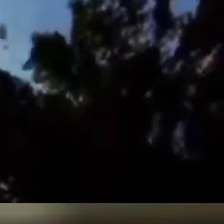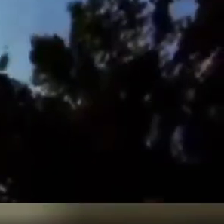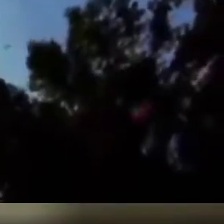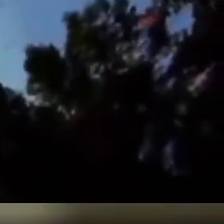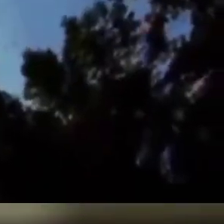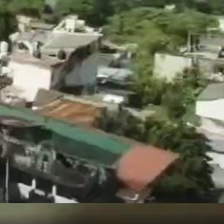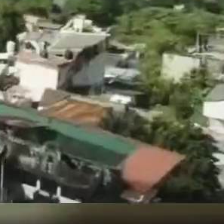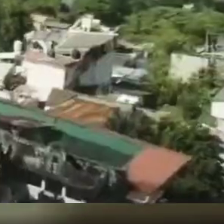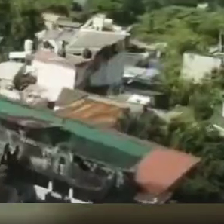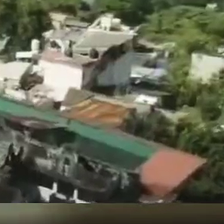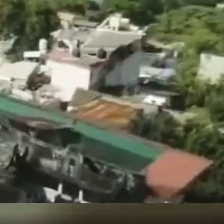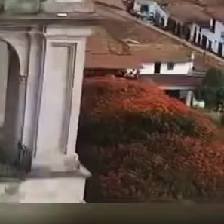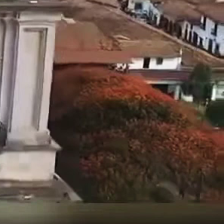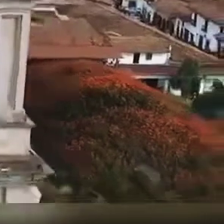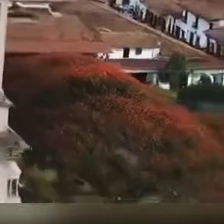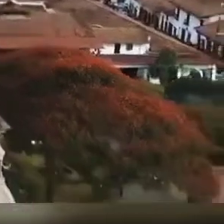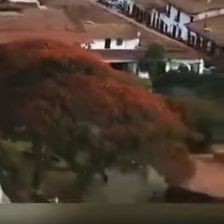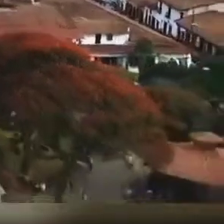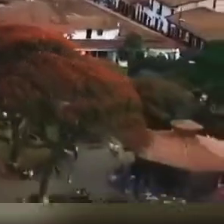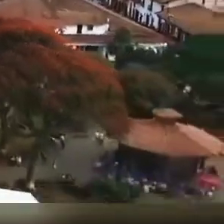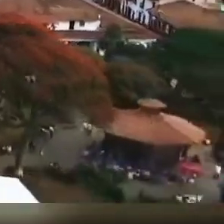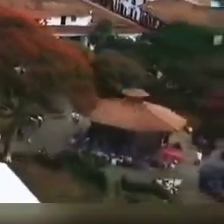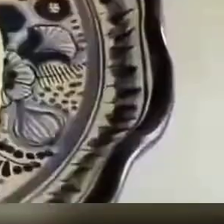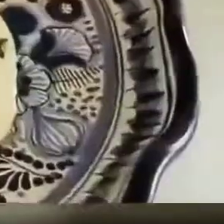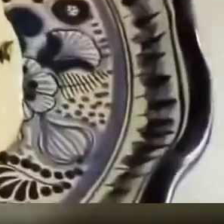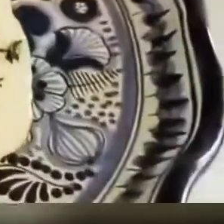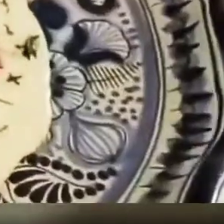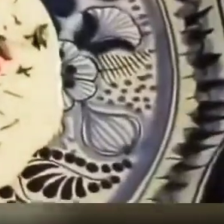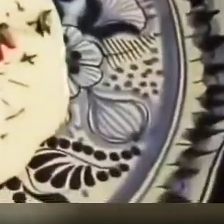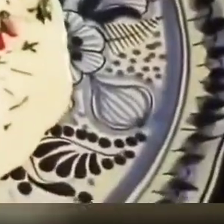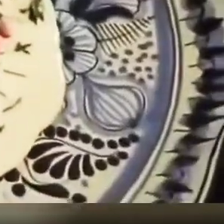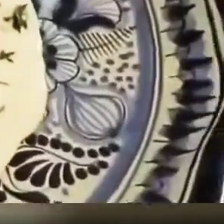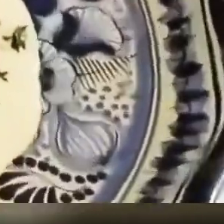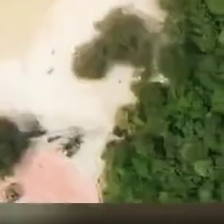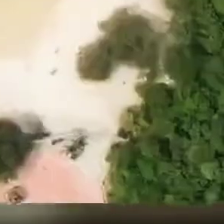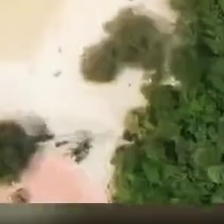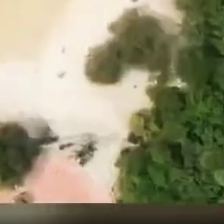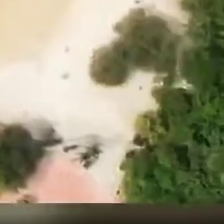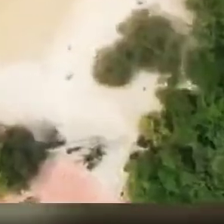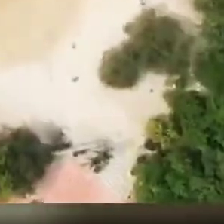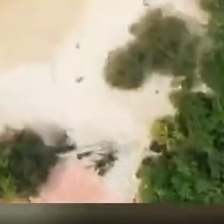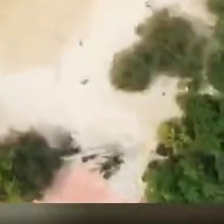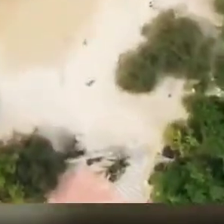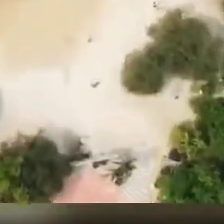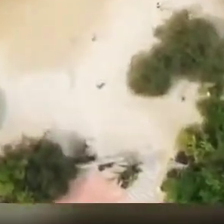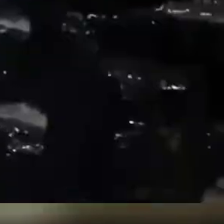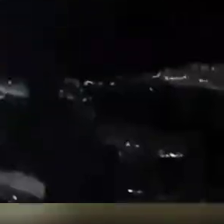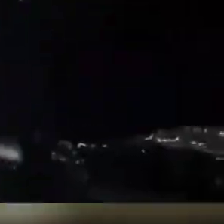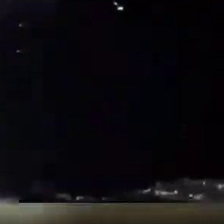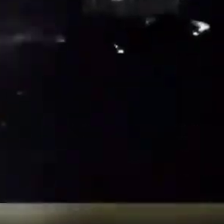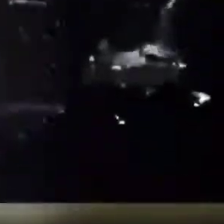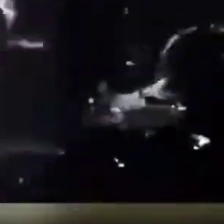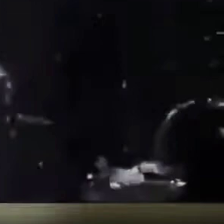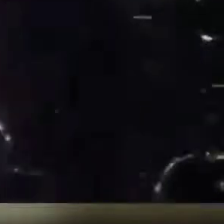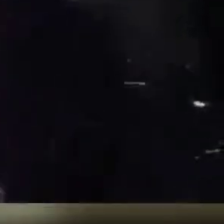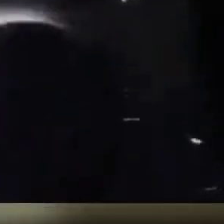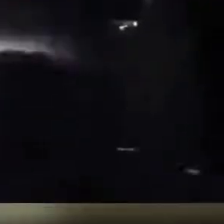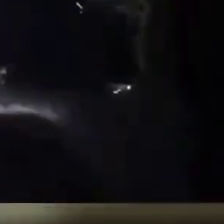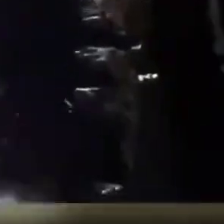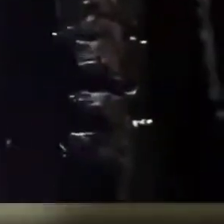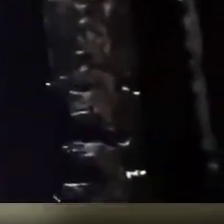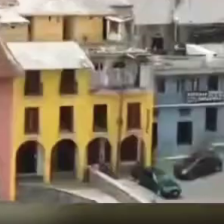vivas México y descubras su historia, su gastronomía, sus playas, sus maravillas